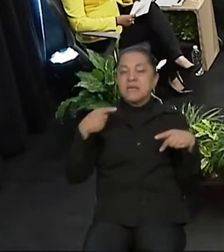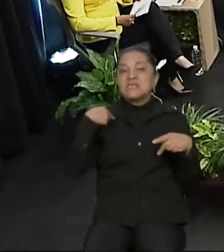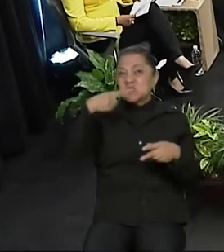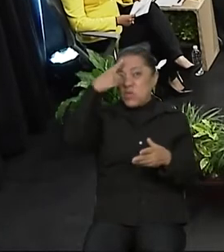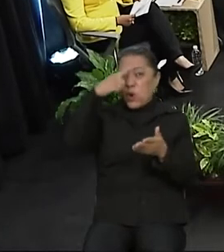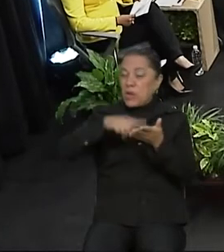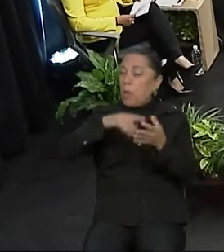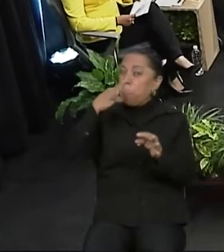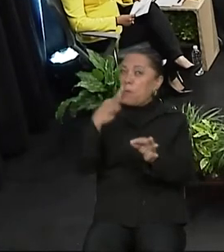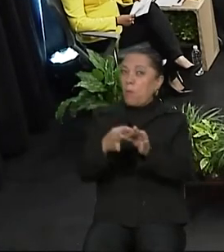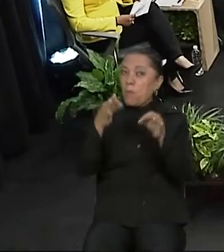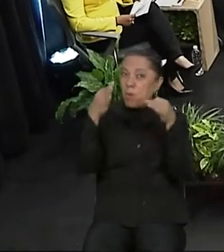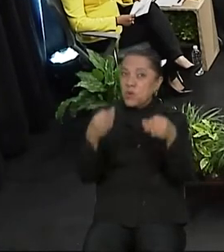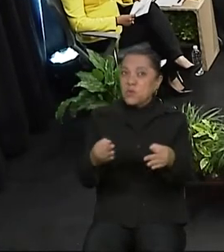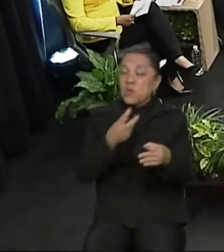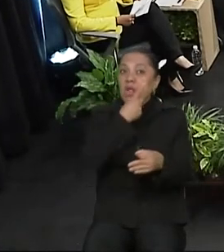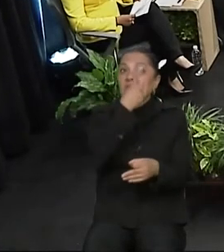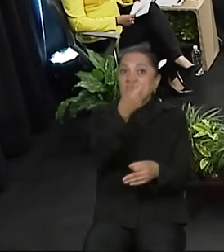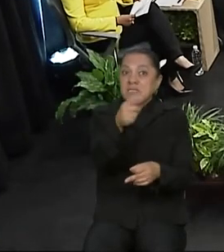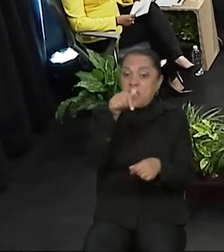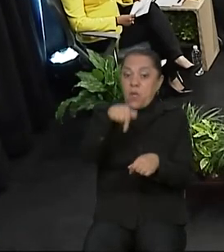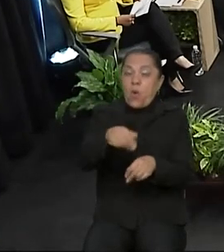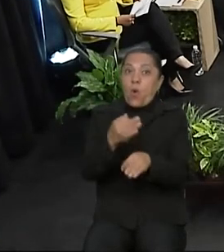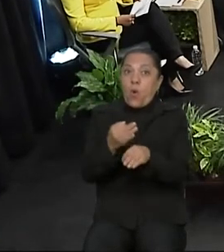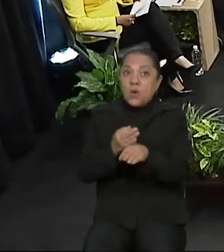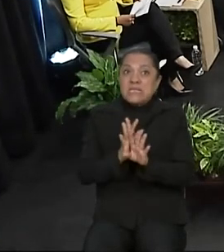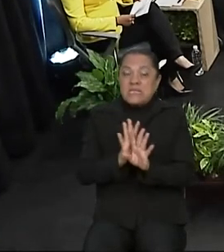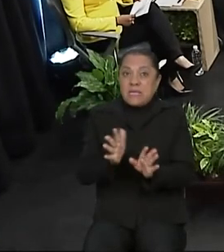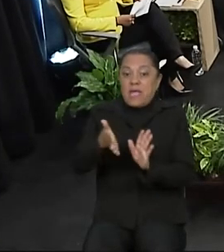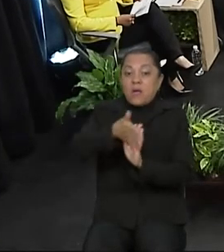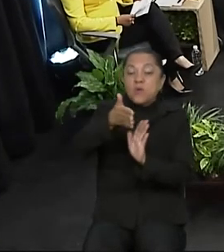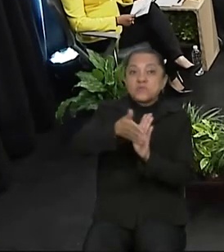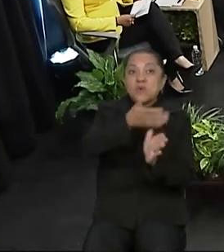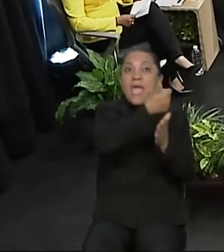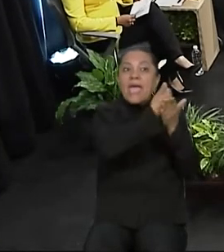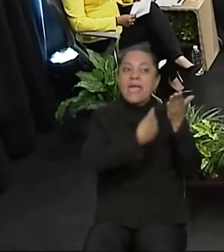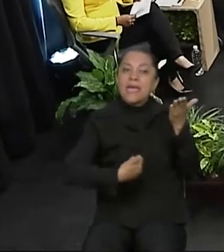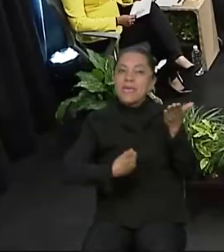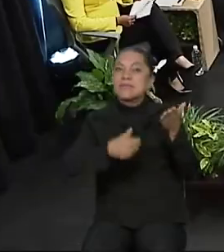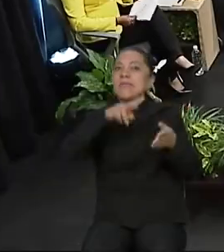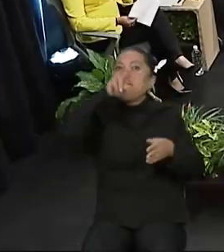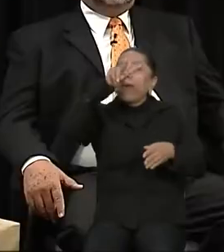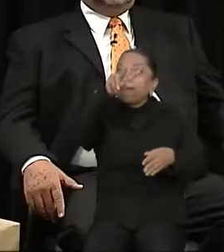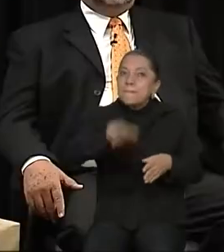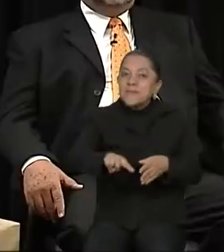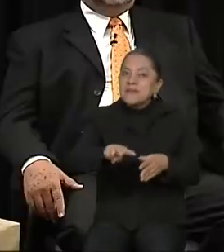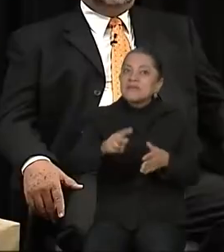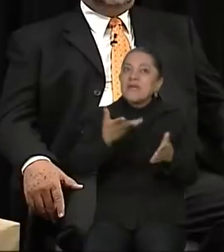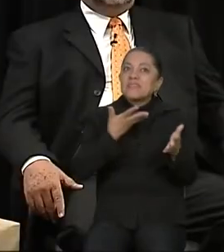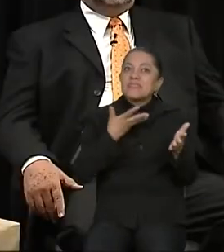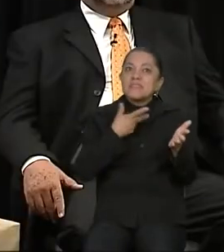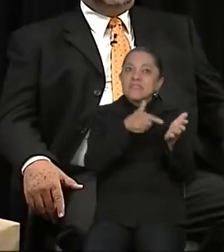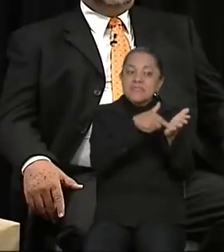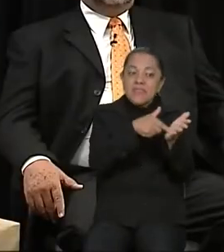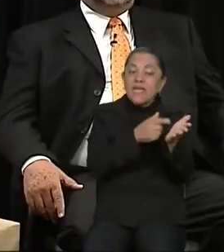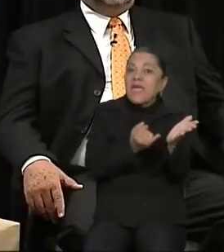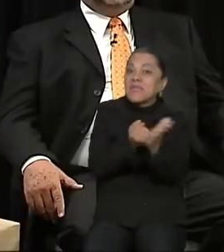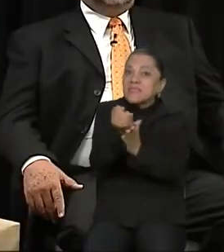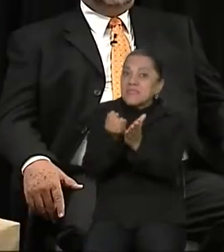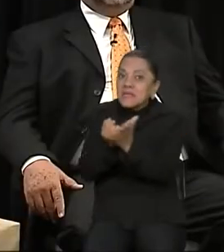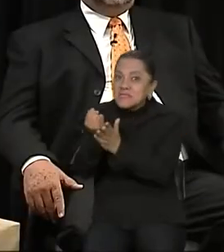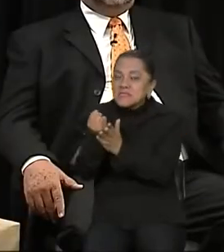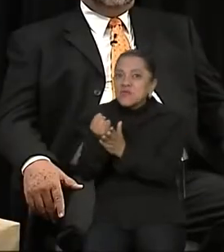que estamos en la construcción de una agenda que realmente lleve a los espacios de decisión las causas ciudadanas.